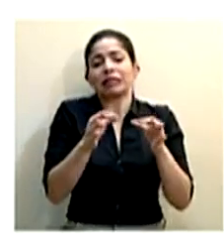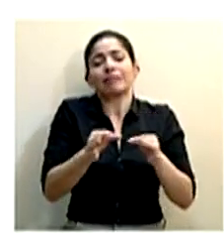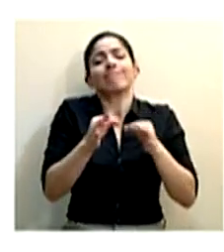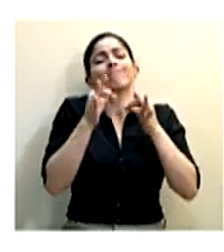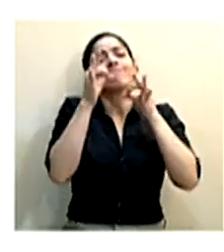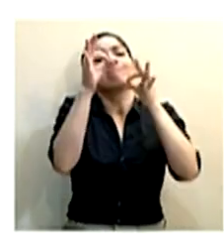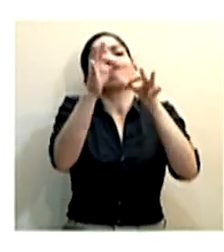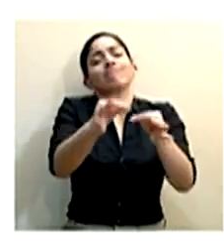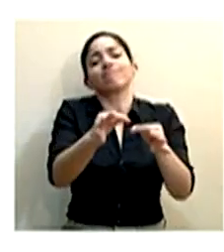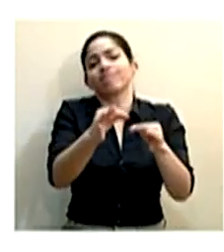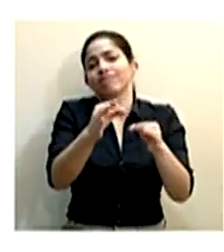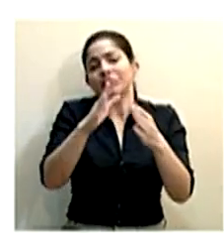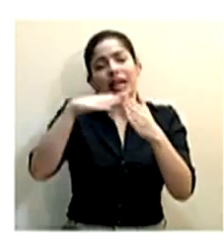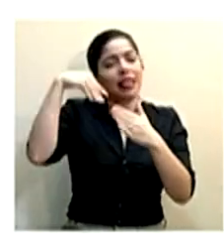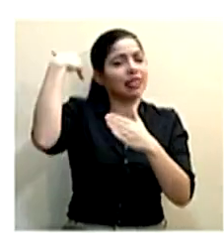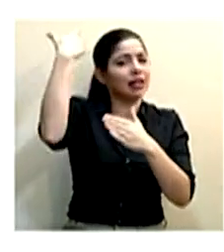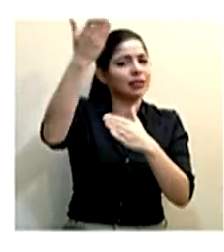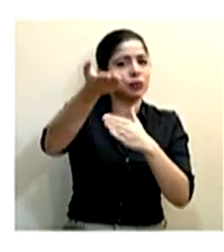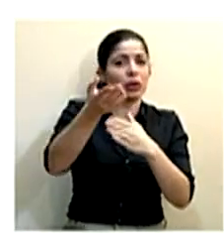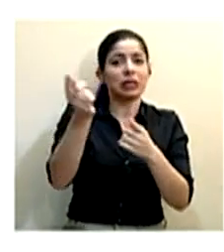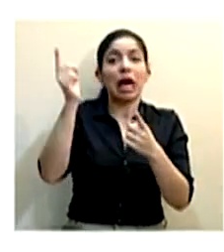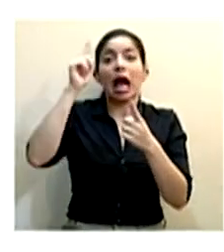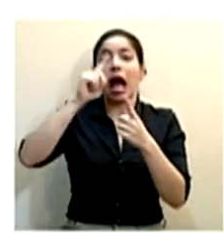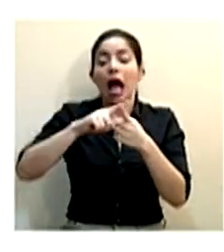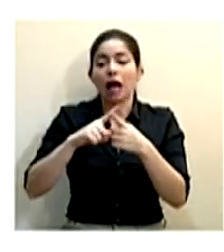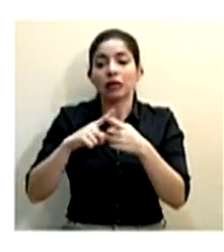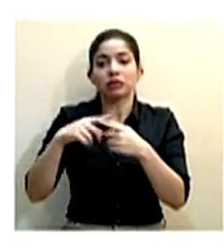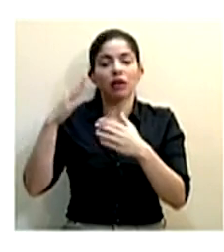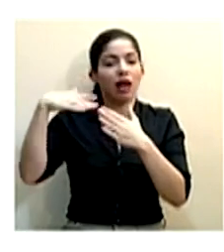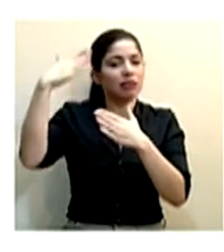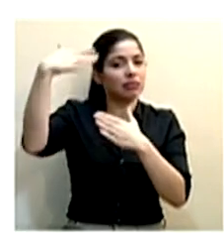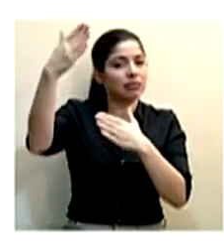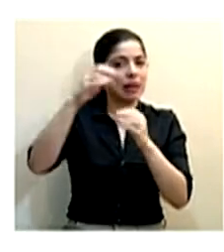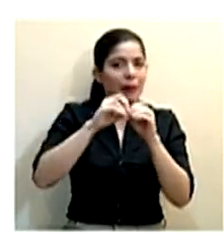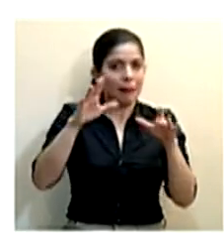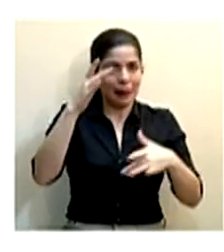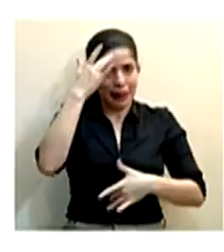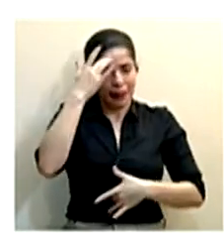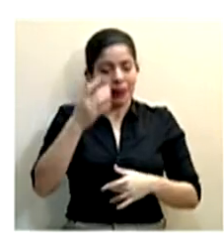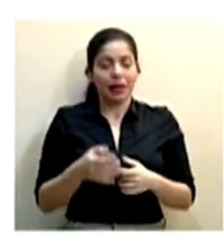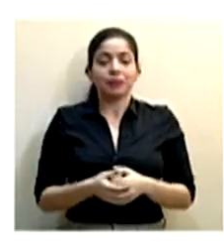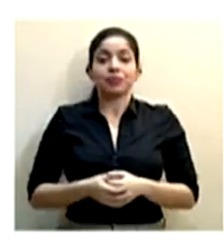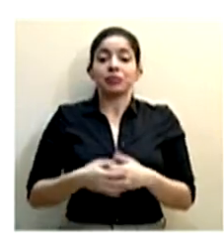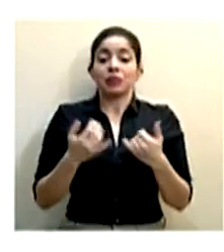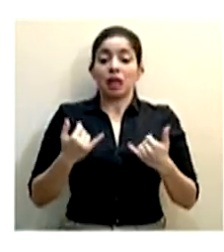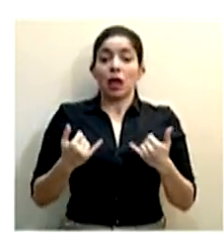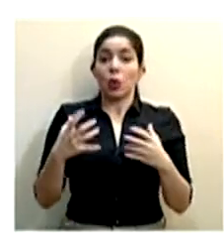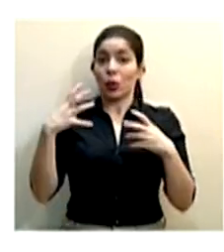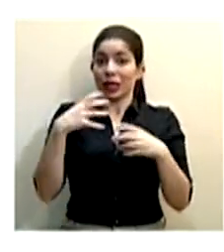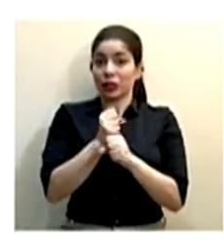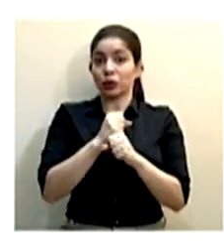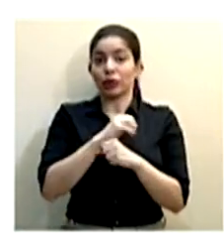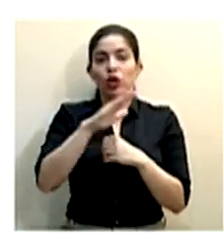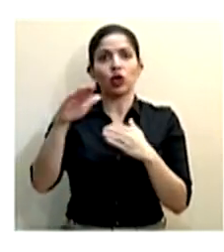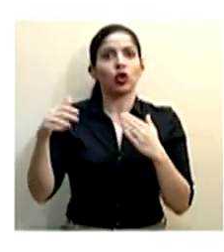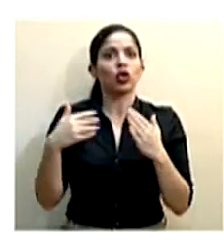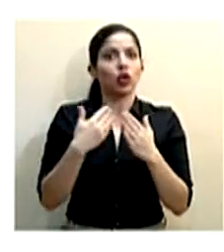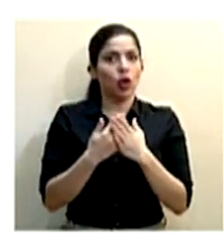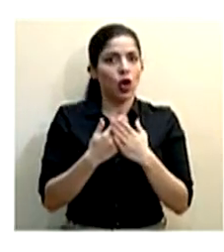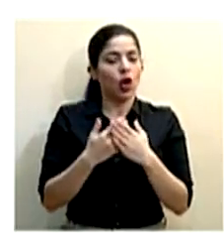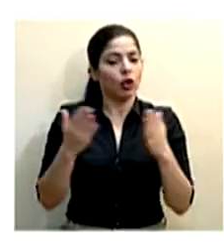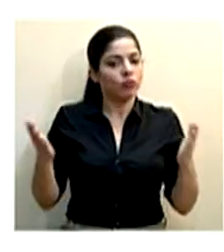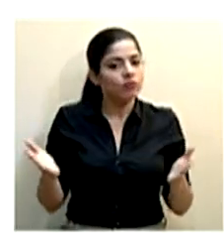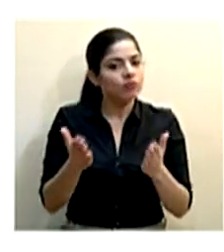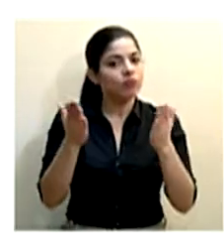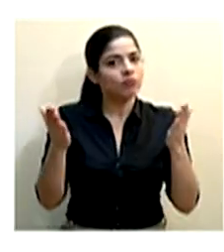para después, cuando ya esté muy avanzada la pandemia. Y un resumen, aquí todos y todas estamos llevando adelante a